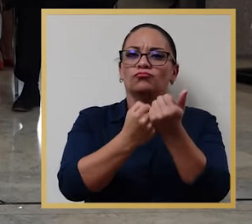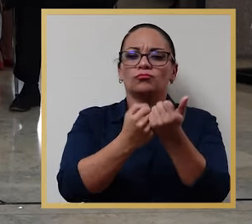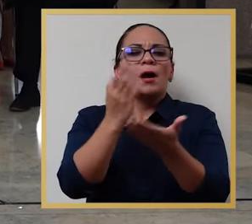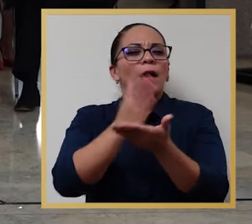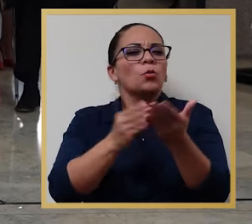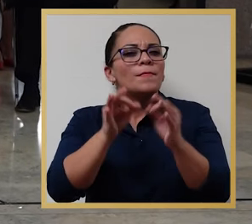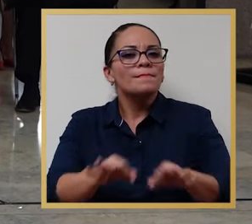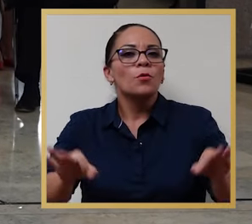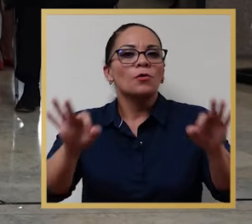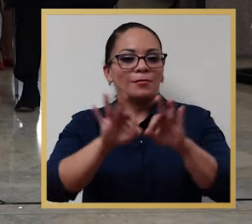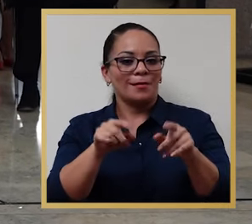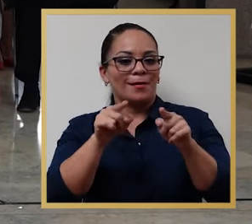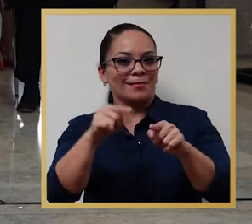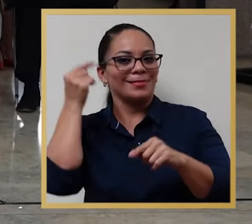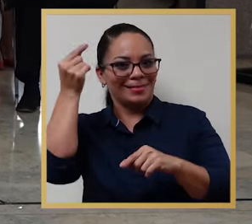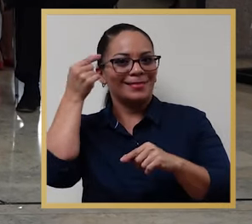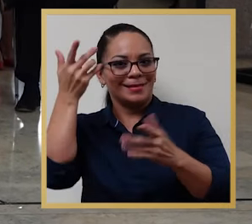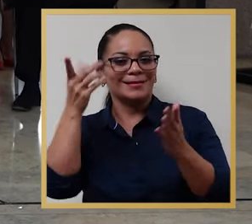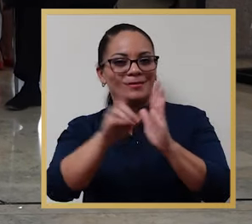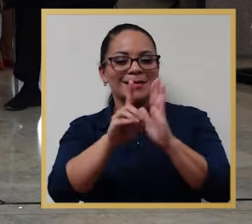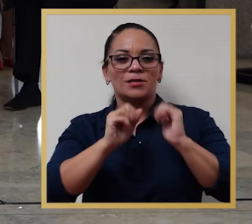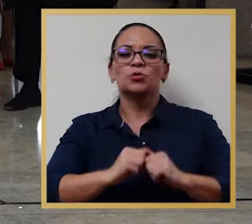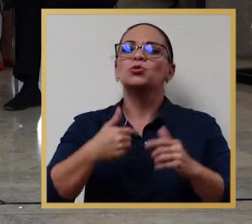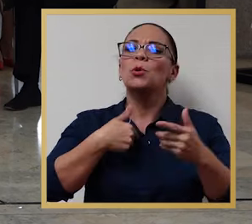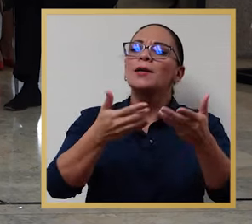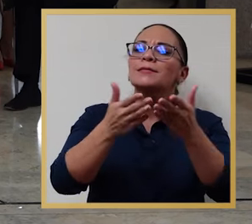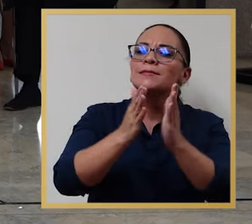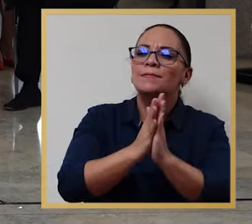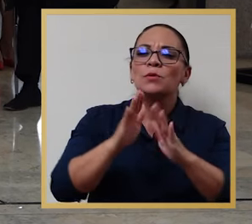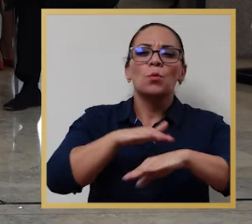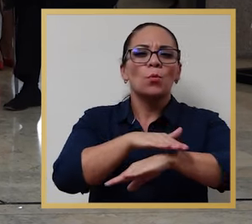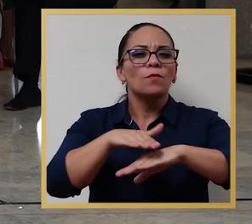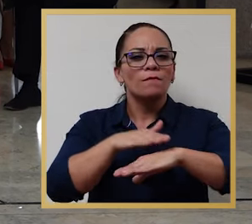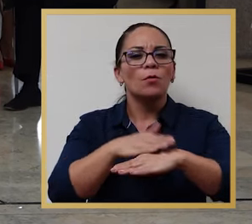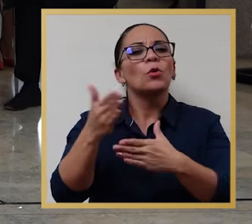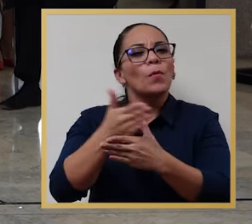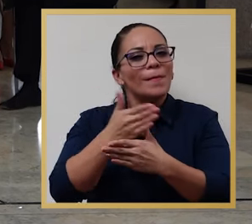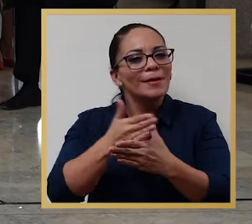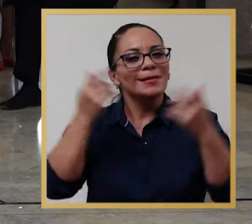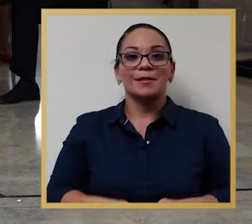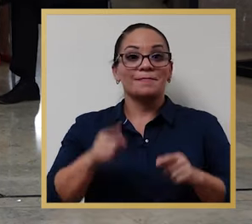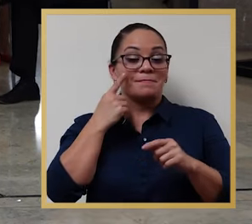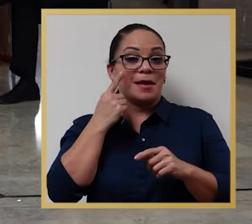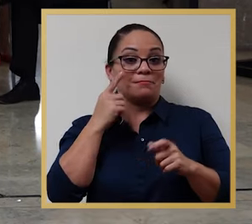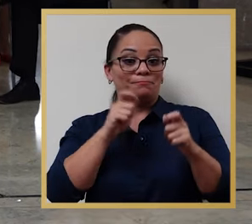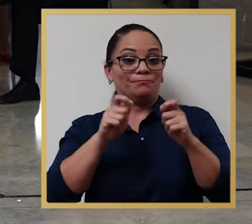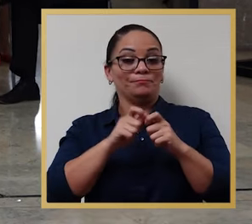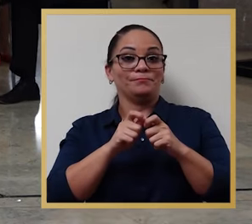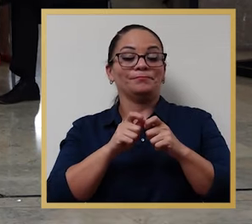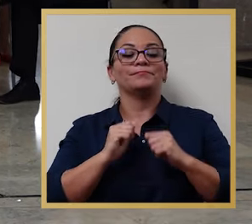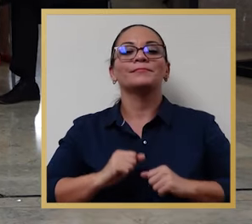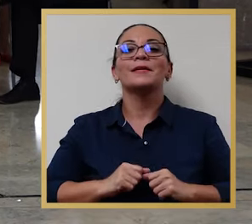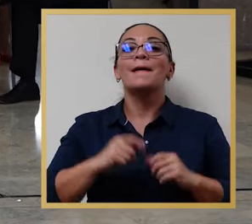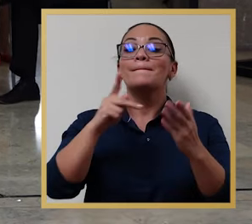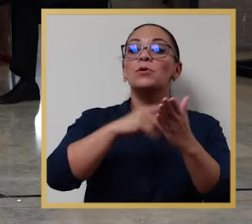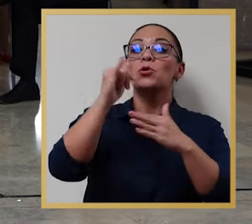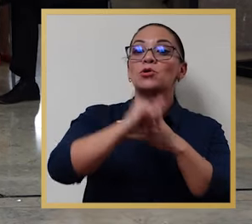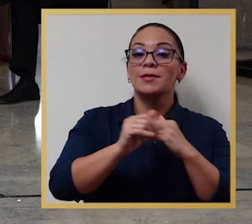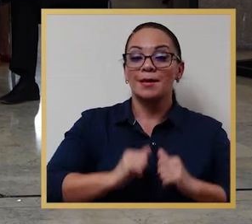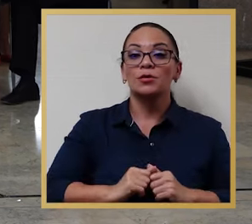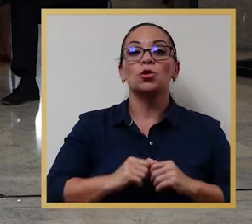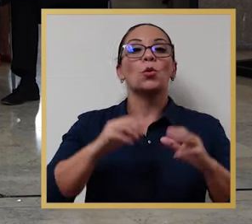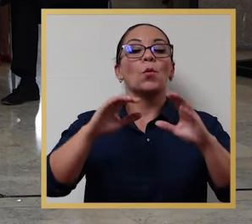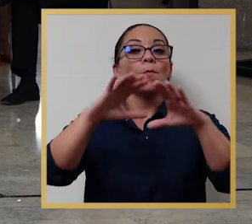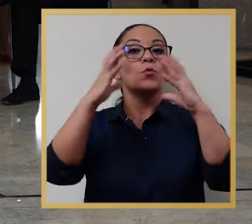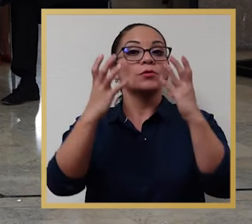importante y les pido que compartamos la celebración. El World Justice Project, el